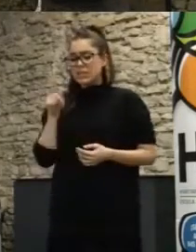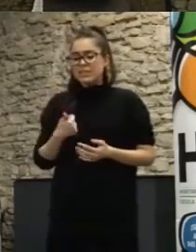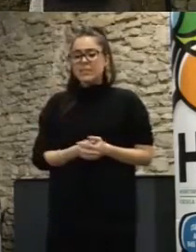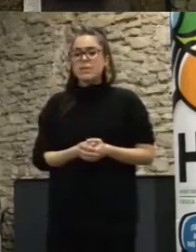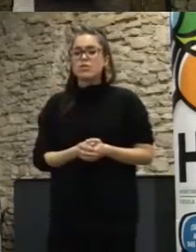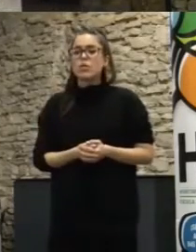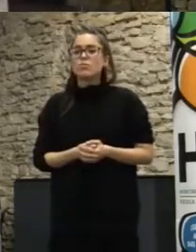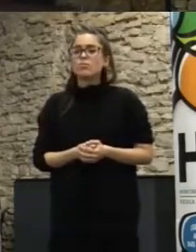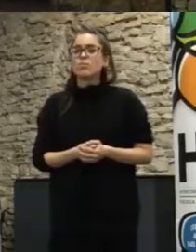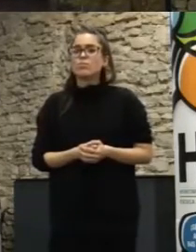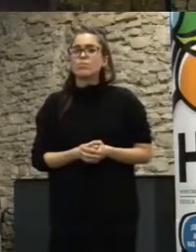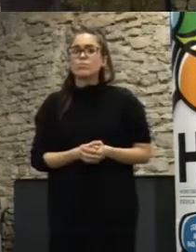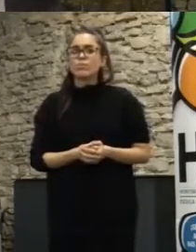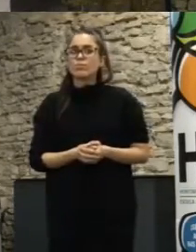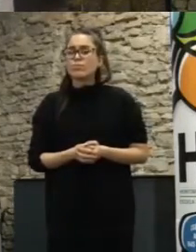adecuados